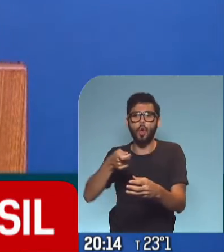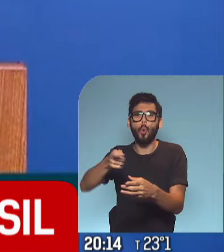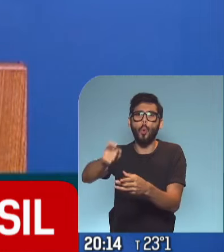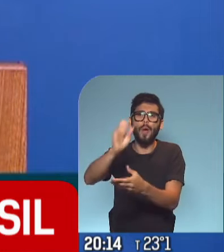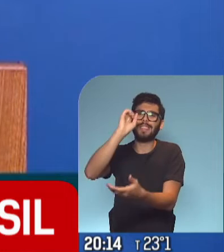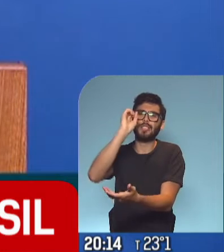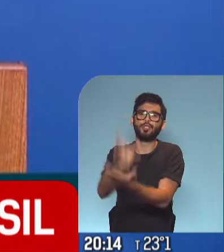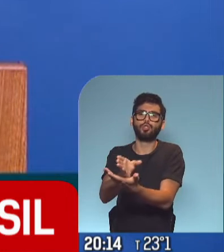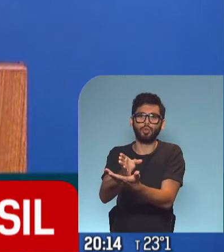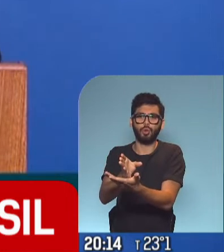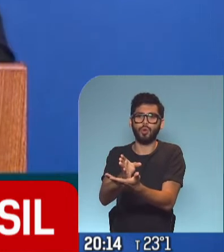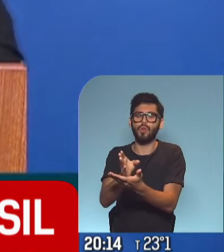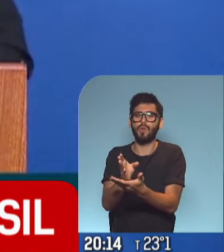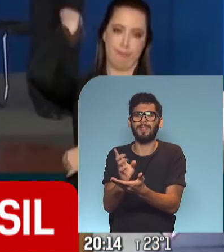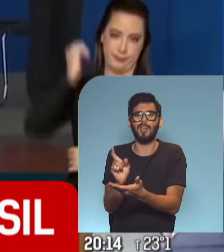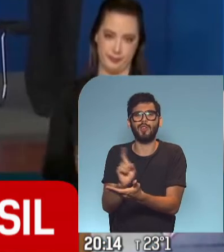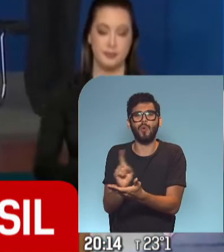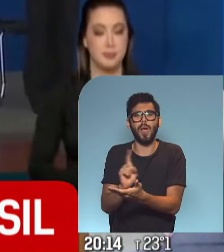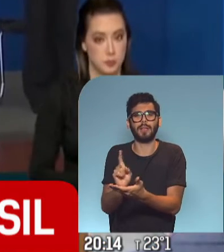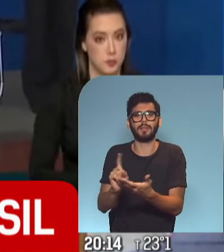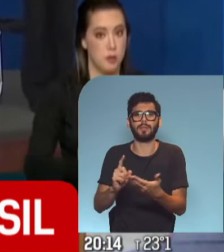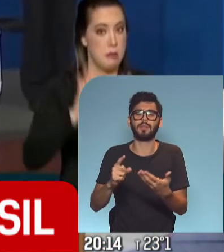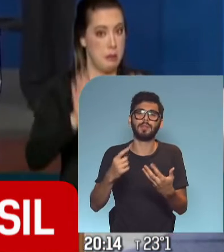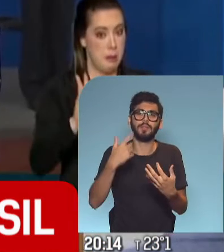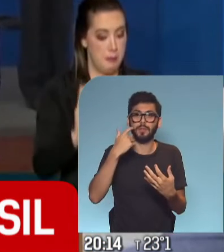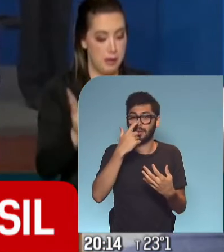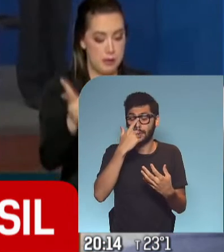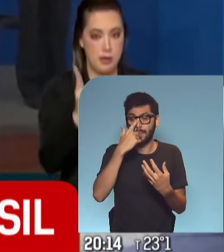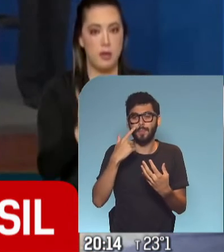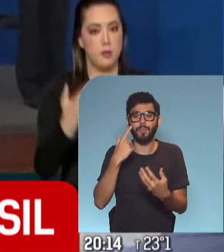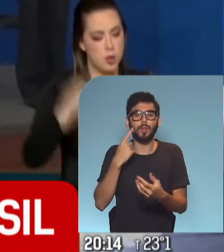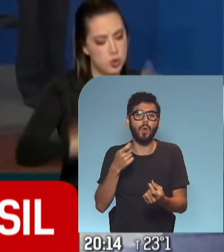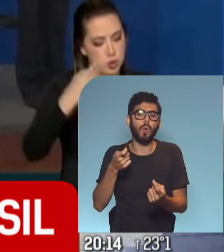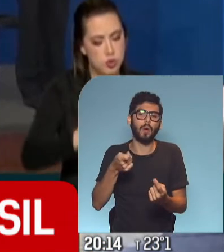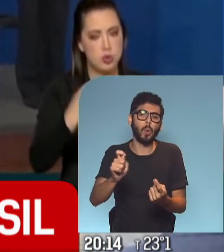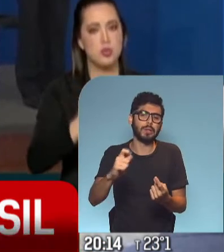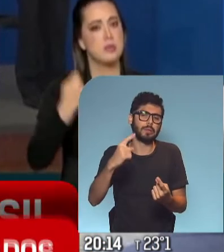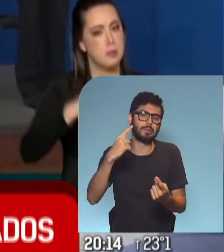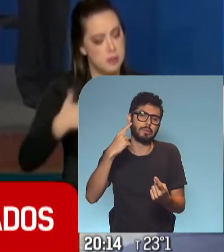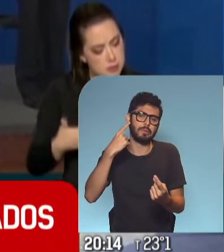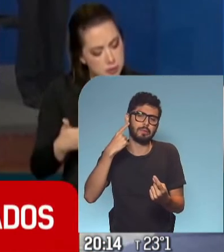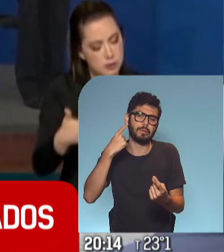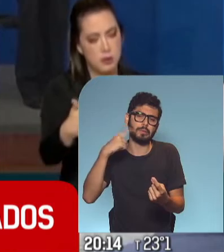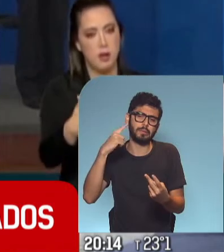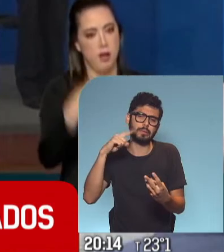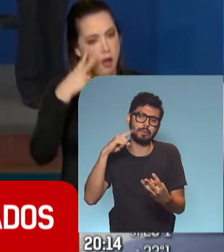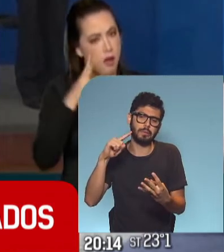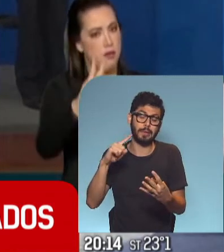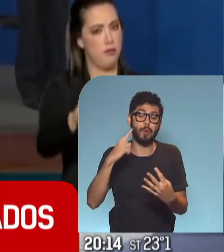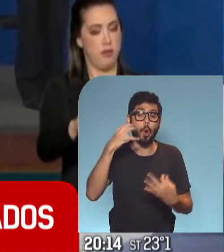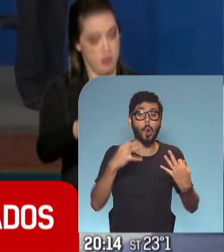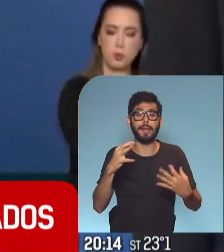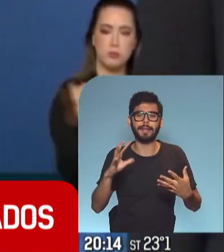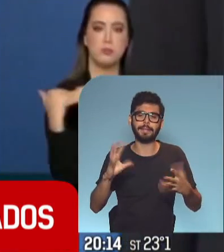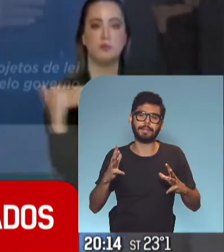para establecer algún tipo de justicia acerca de esas causas poco fundamentadas, y de ese manejo irregular de la justicia en el